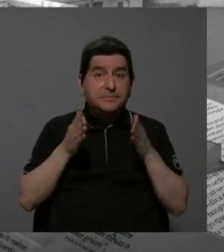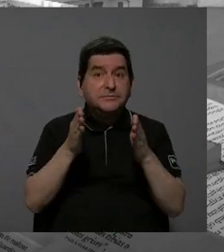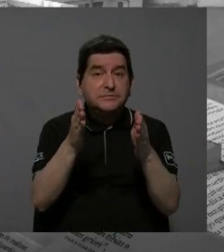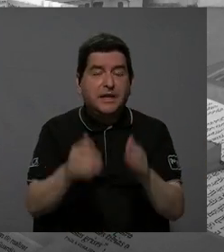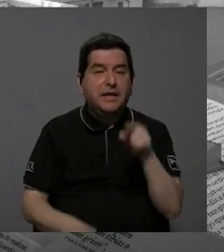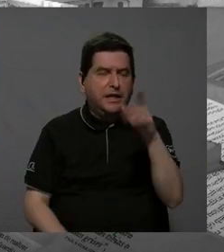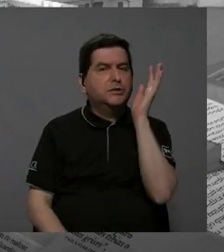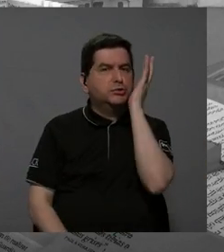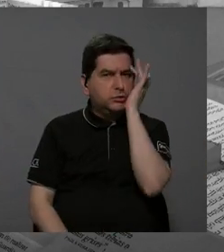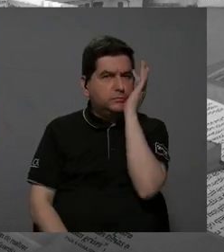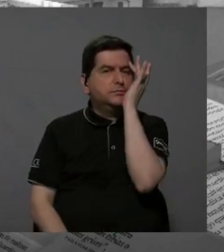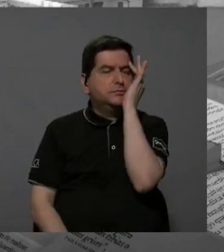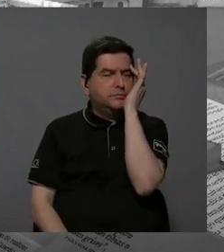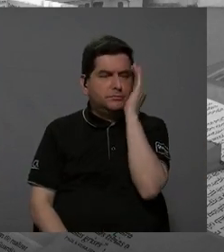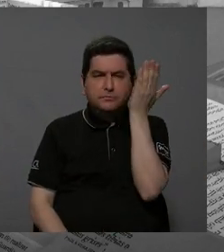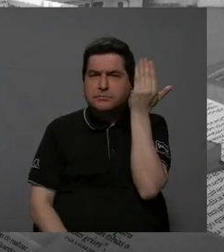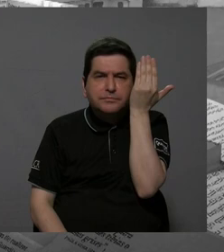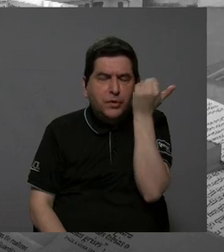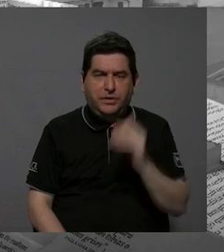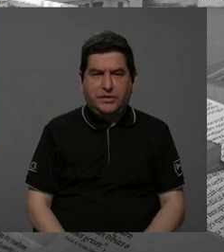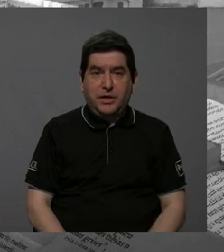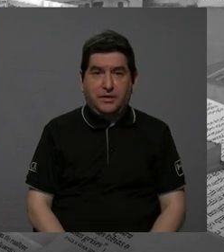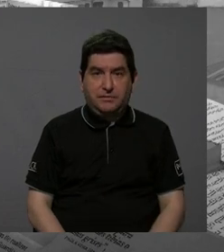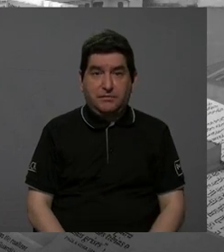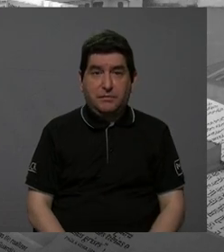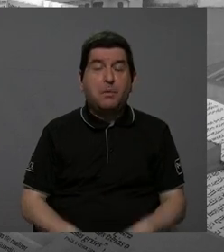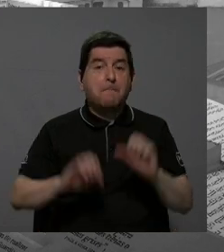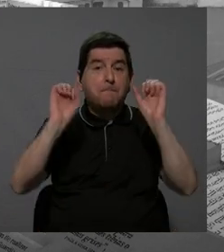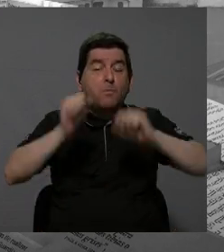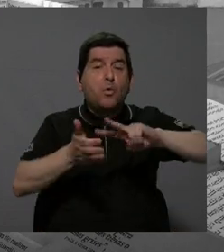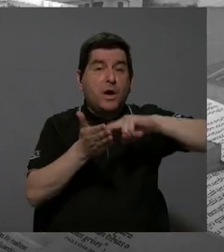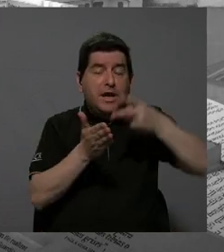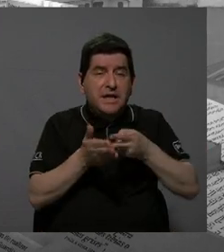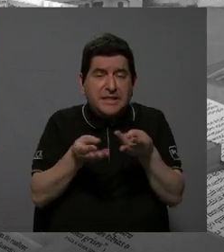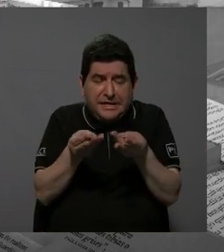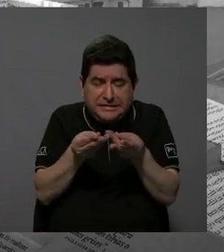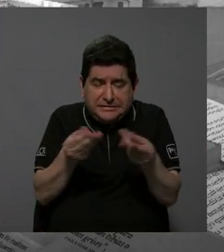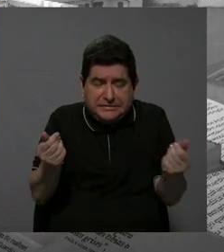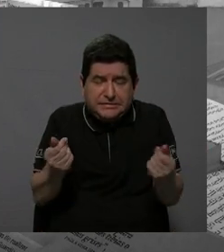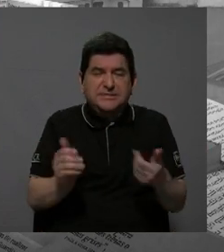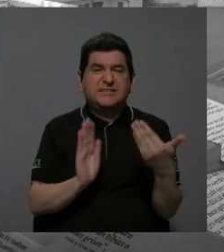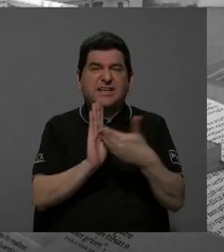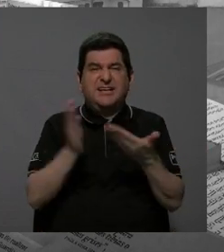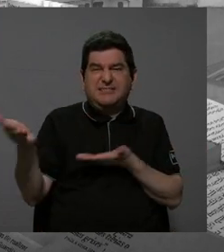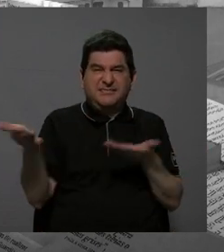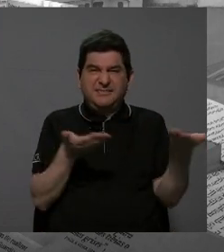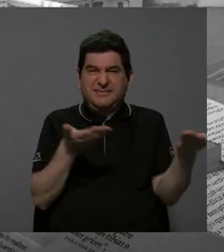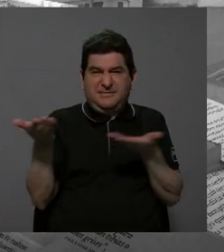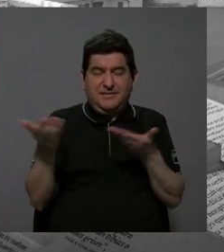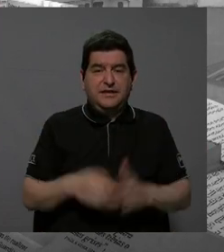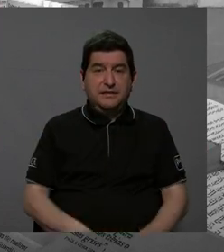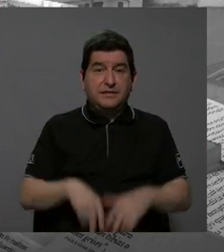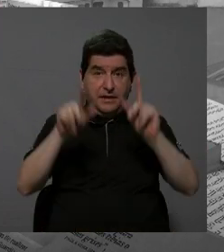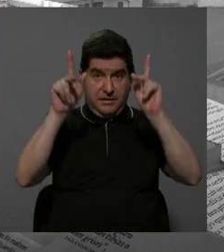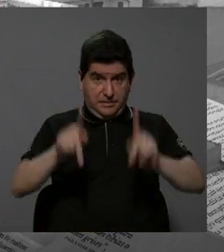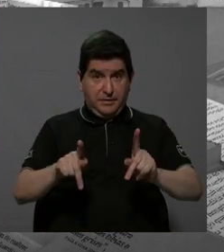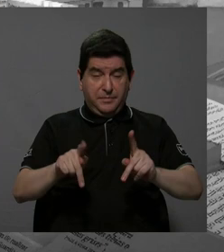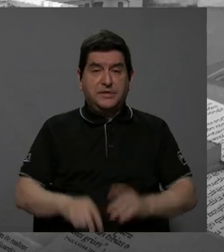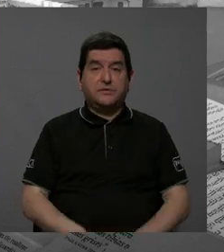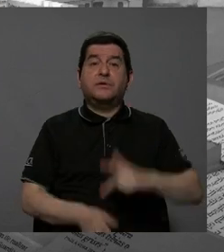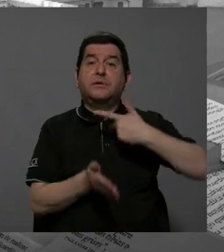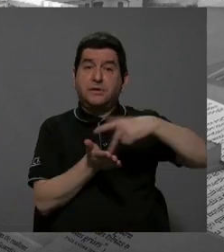Eso es preocupante porque, como le digo, actualmente eso puede llevar a deterioros que afecten el servicio, servicio que los usuarios están